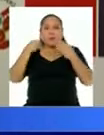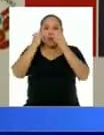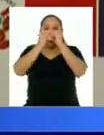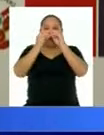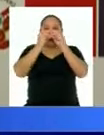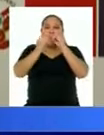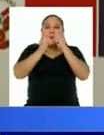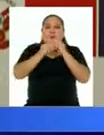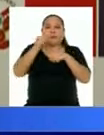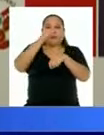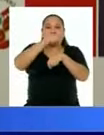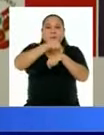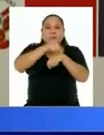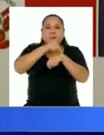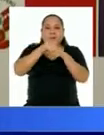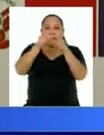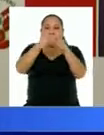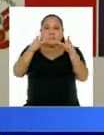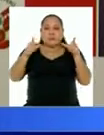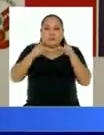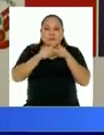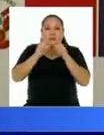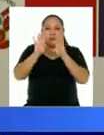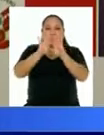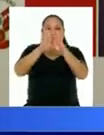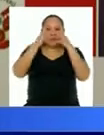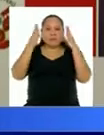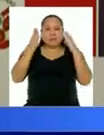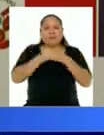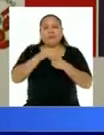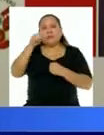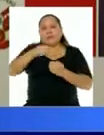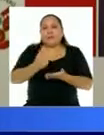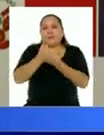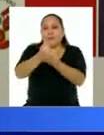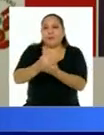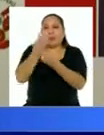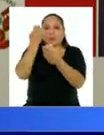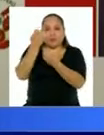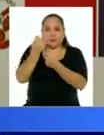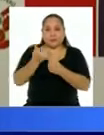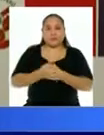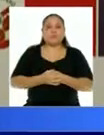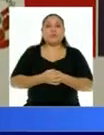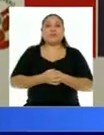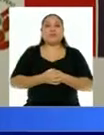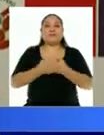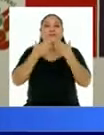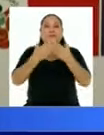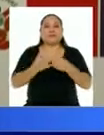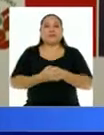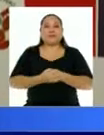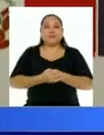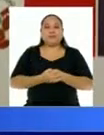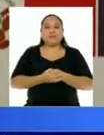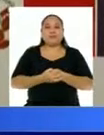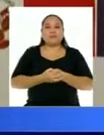los espacios públicos, los espacios abiertos para favorecer la reactivación económica. Muchas gracias.